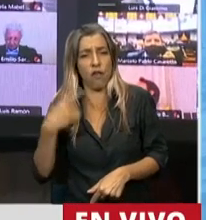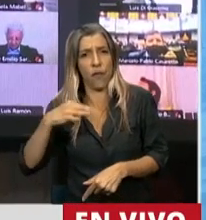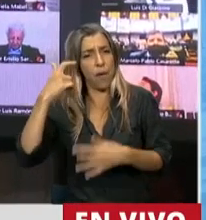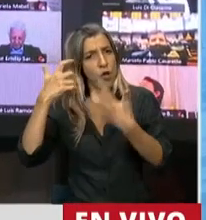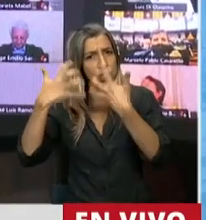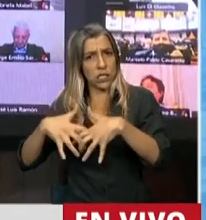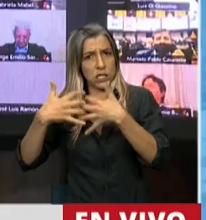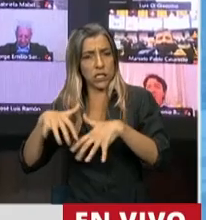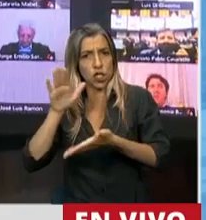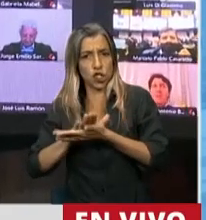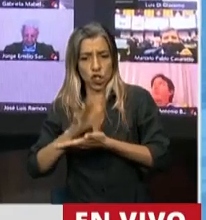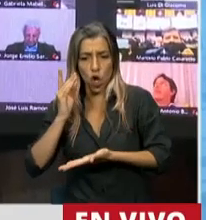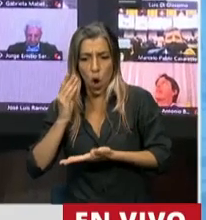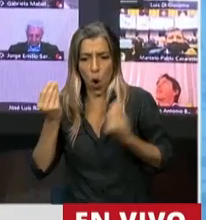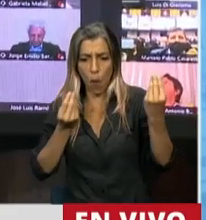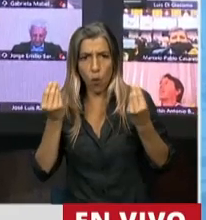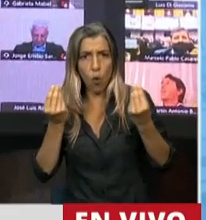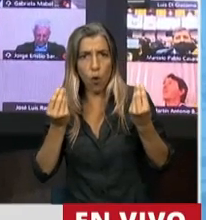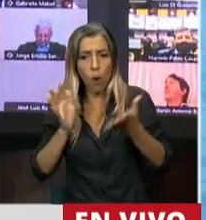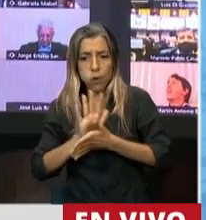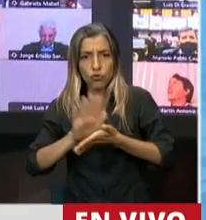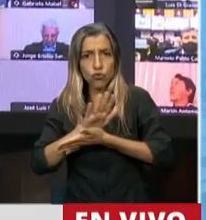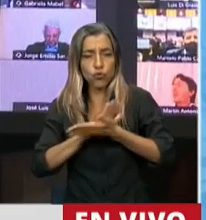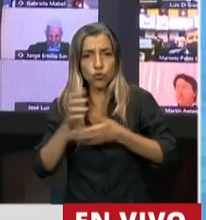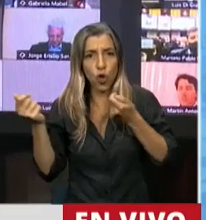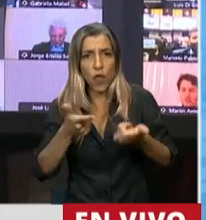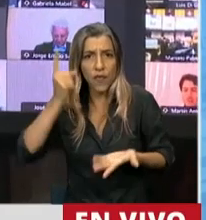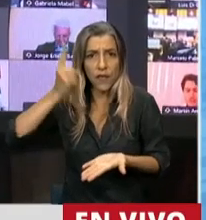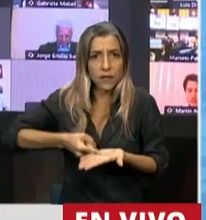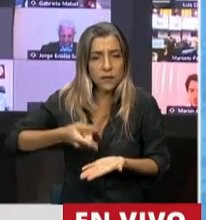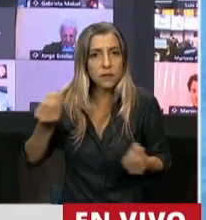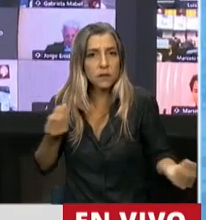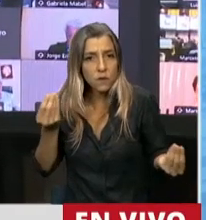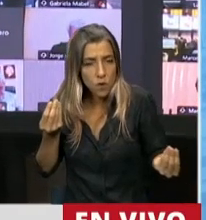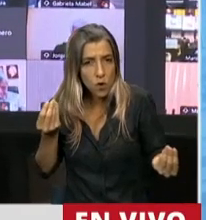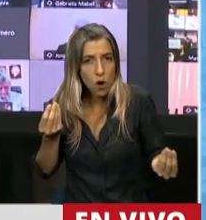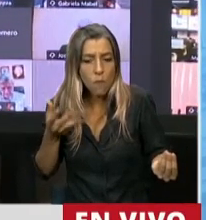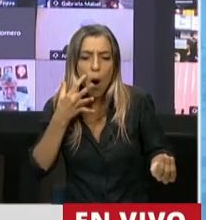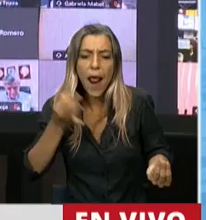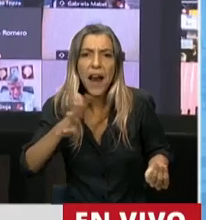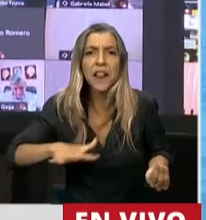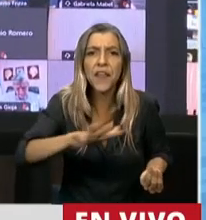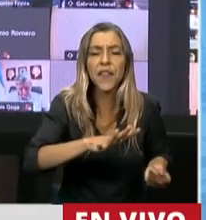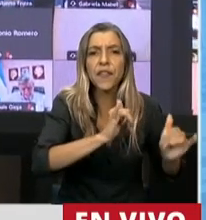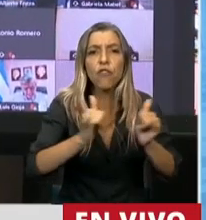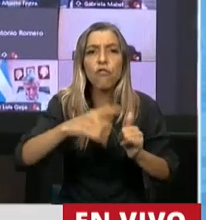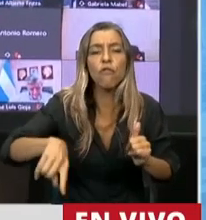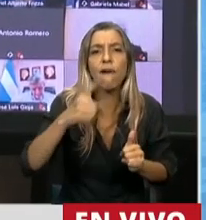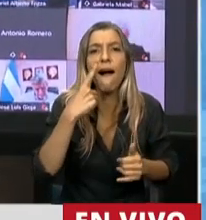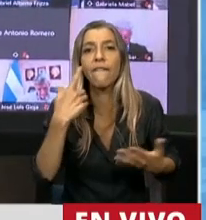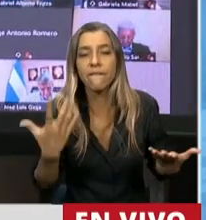decisión urgente respecto a la realidad de estos chicos y de estas chicas. Que muchas veces la escuela